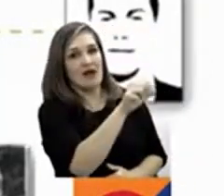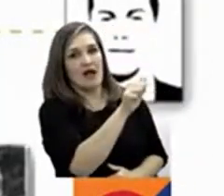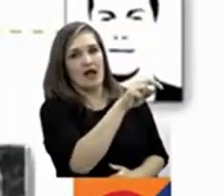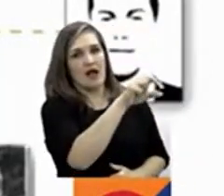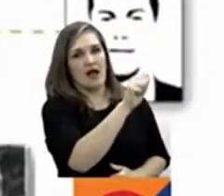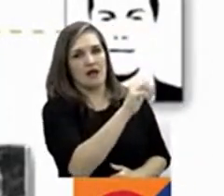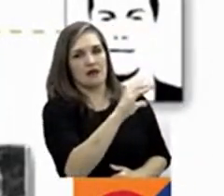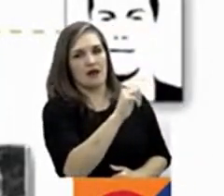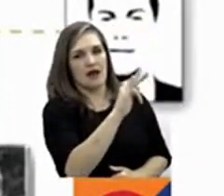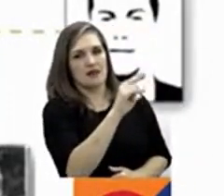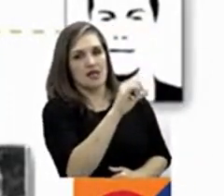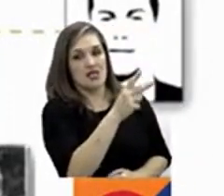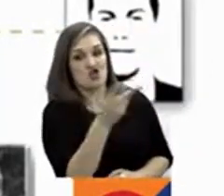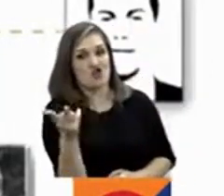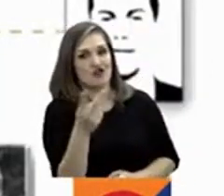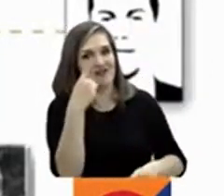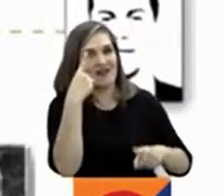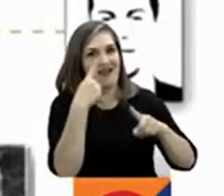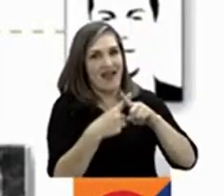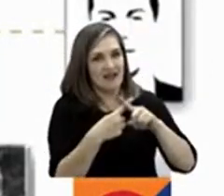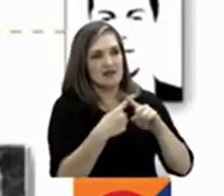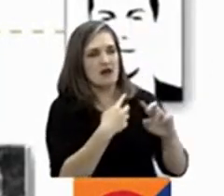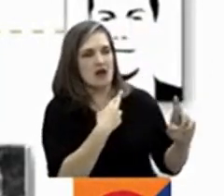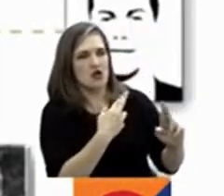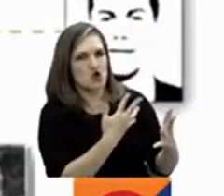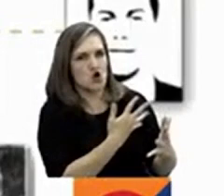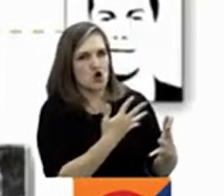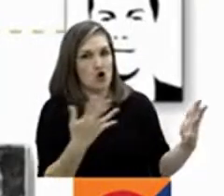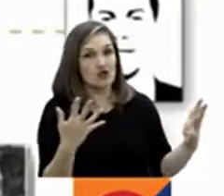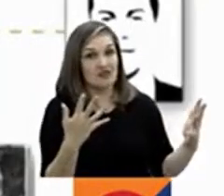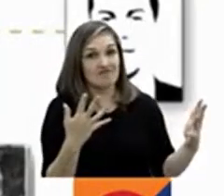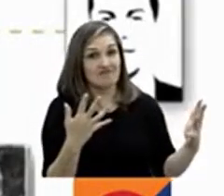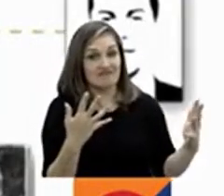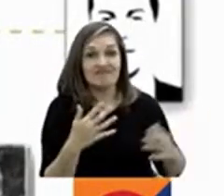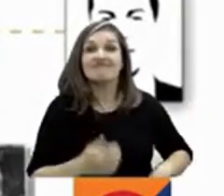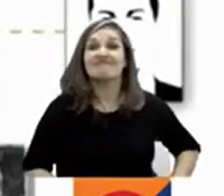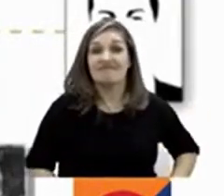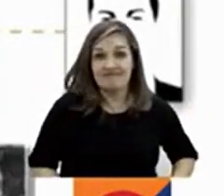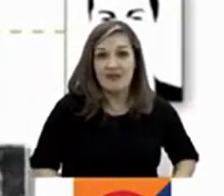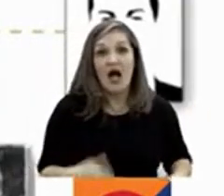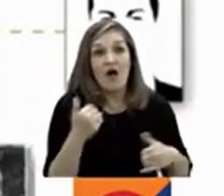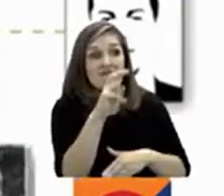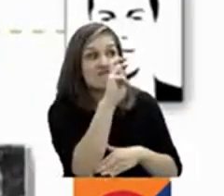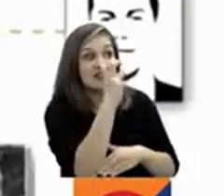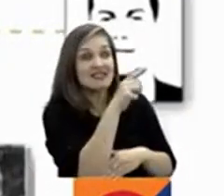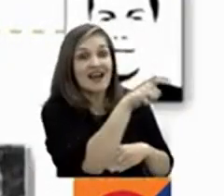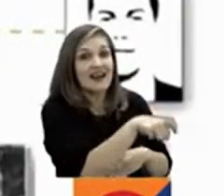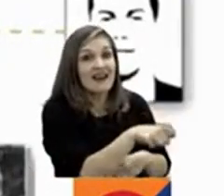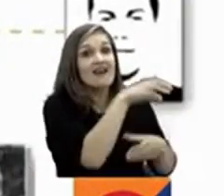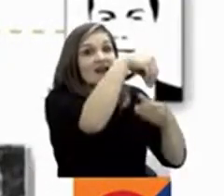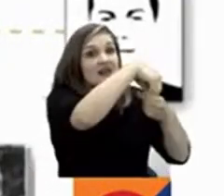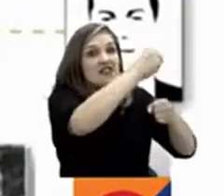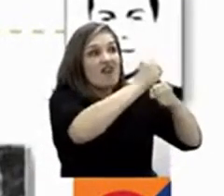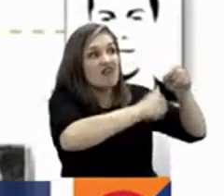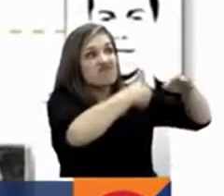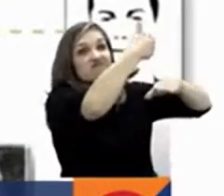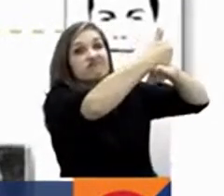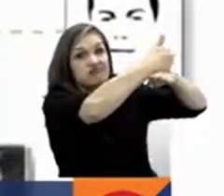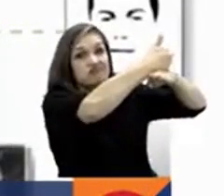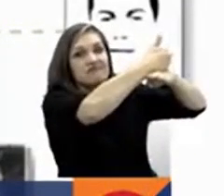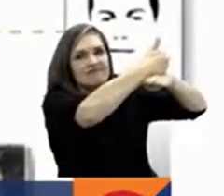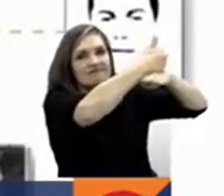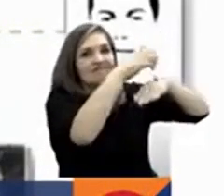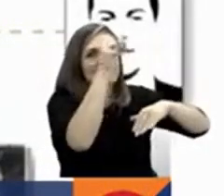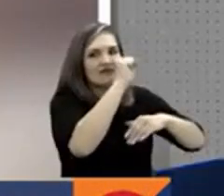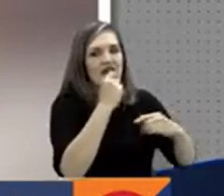Catalina Noguera Toro, alta directiva de la Fiscalía General de la Nación, y así se acercaba, con el único fin